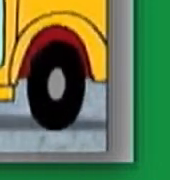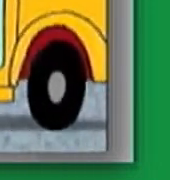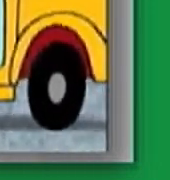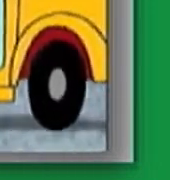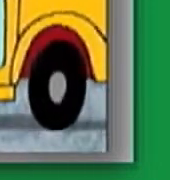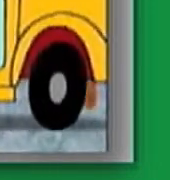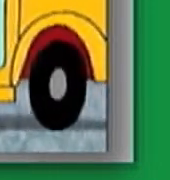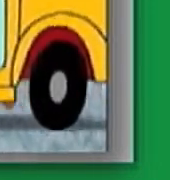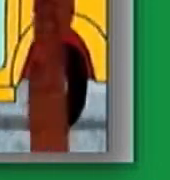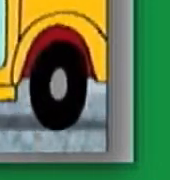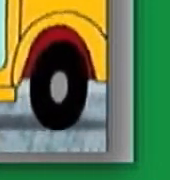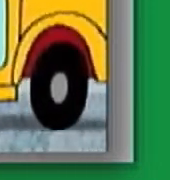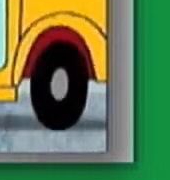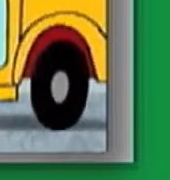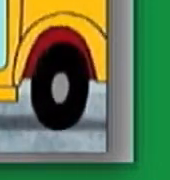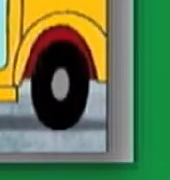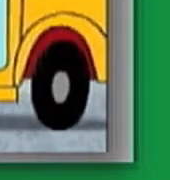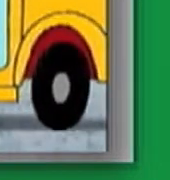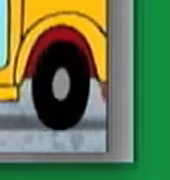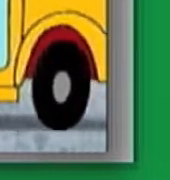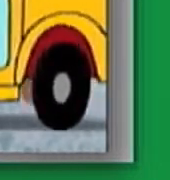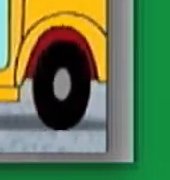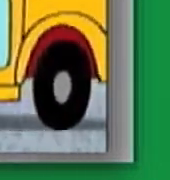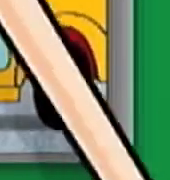¡Reer! ¡Es viajar!